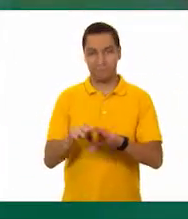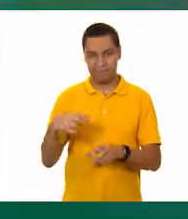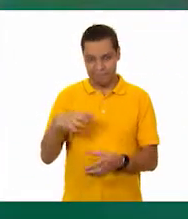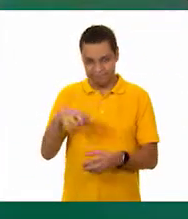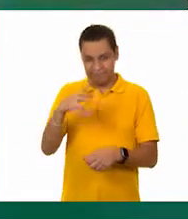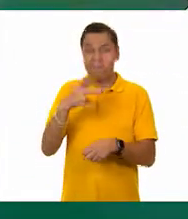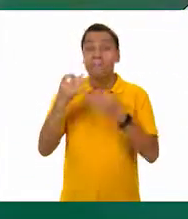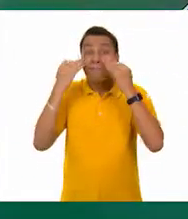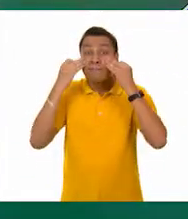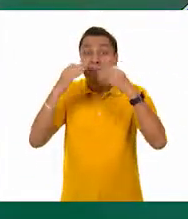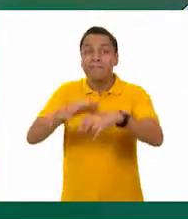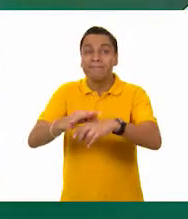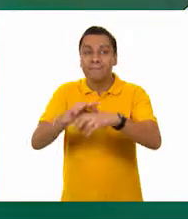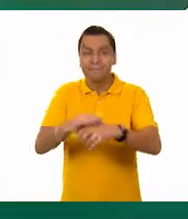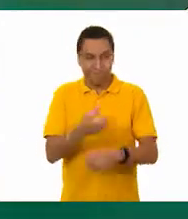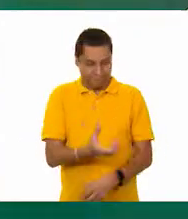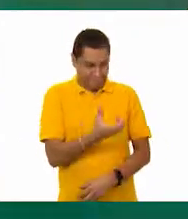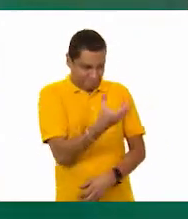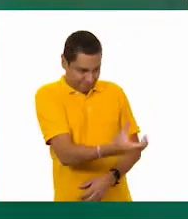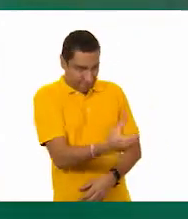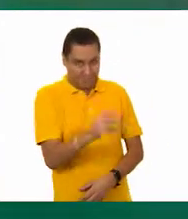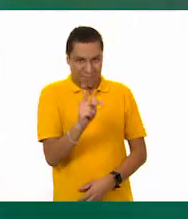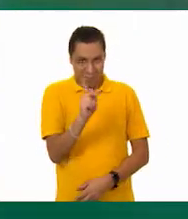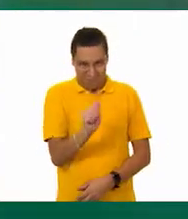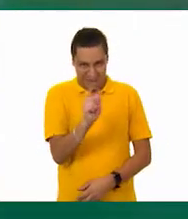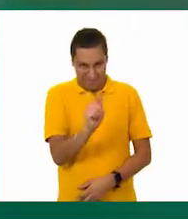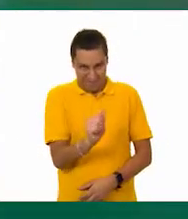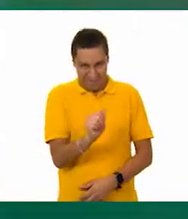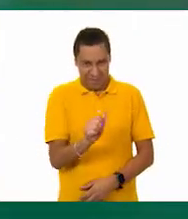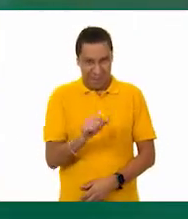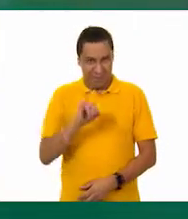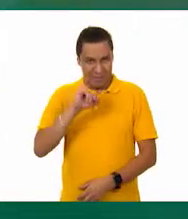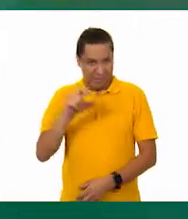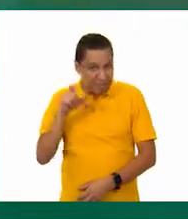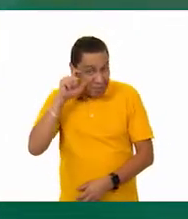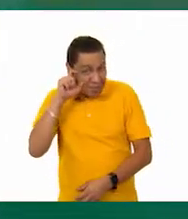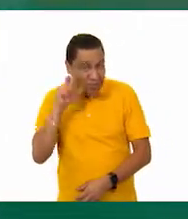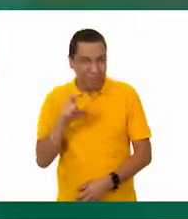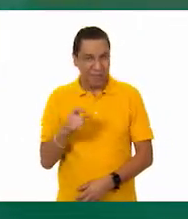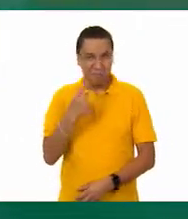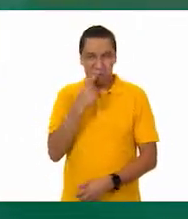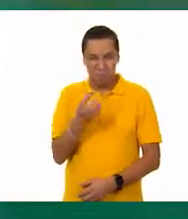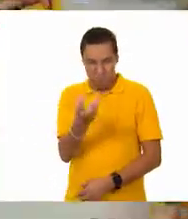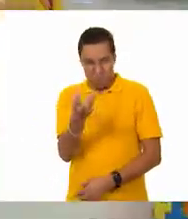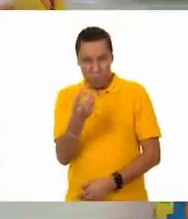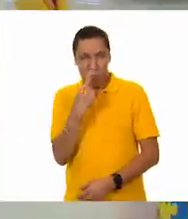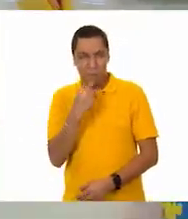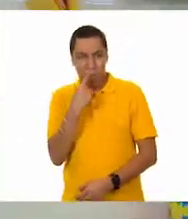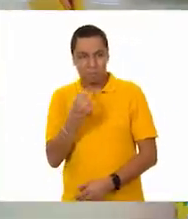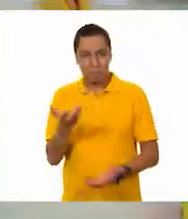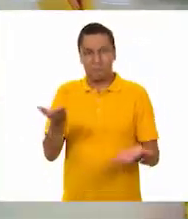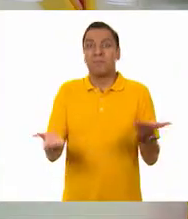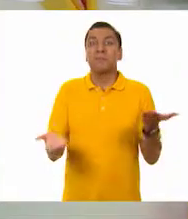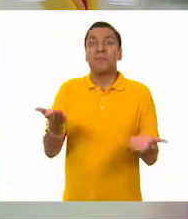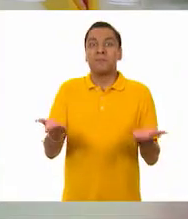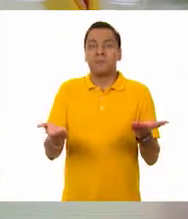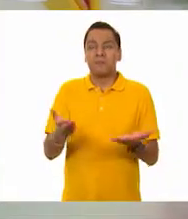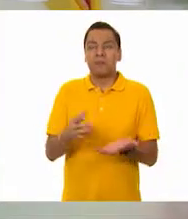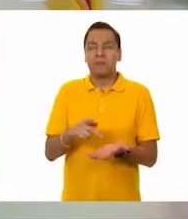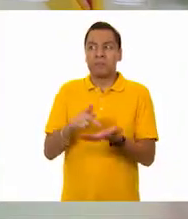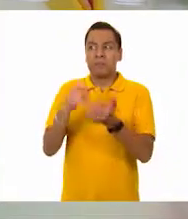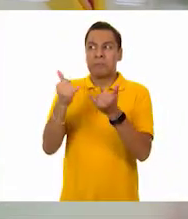dar una papa y un jitomate. Ah. A ver, tómalos con tu mano y dime cuál pesa más. Ah.